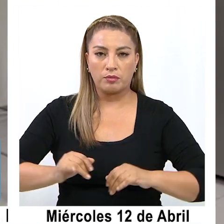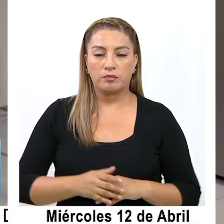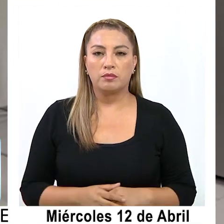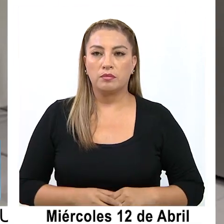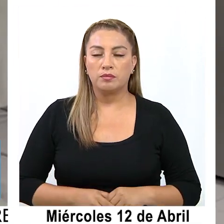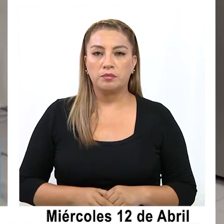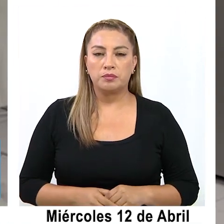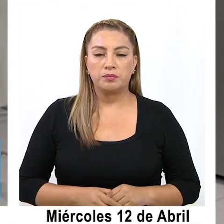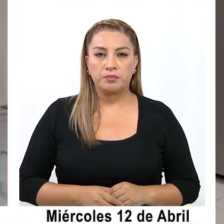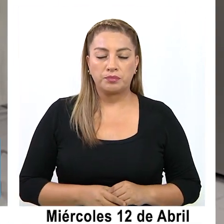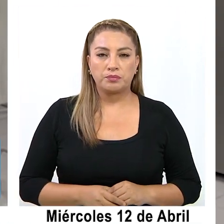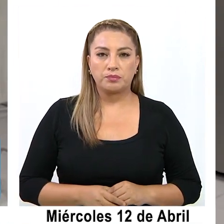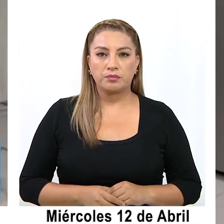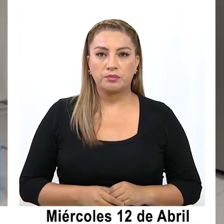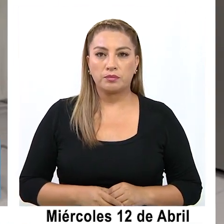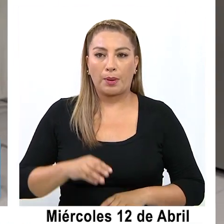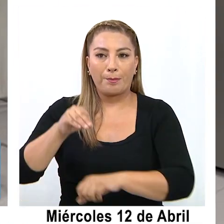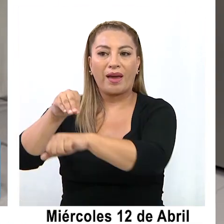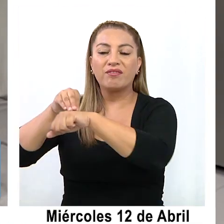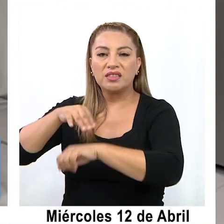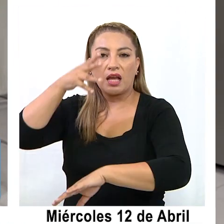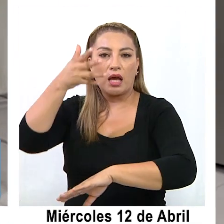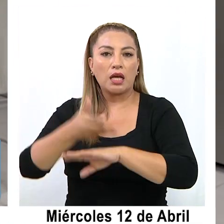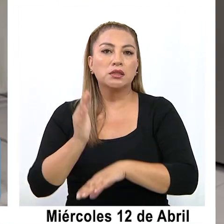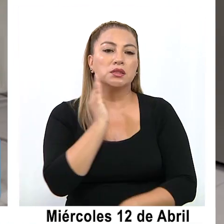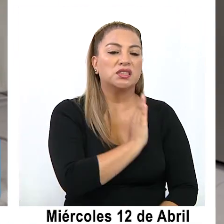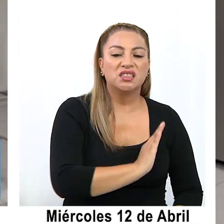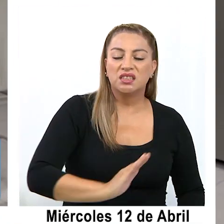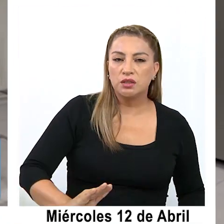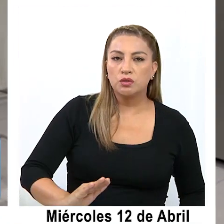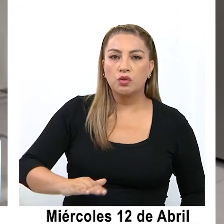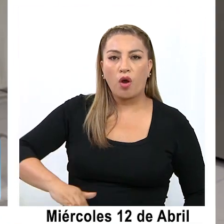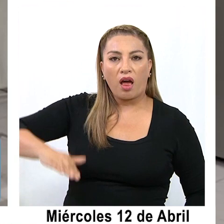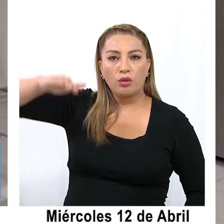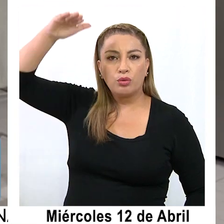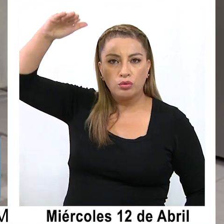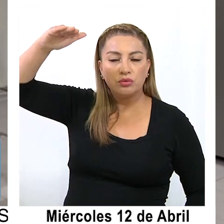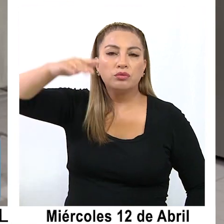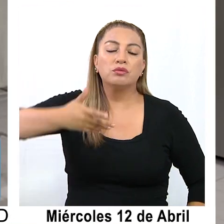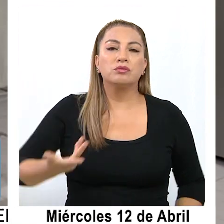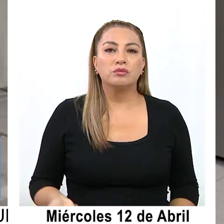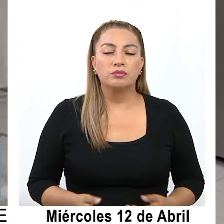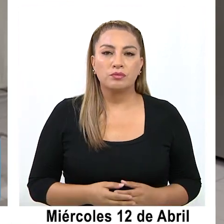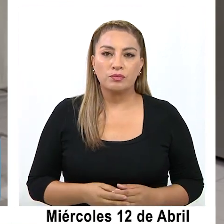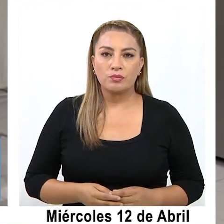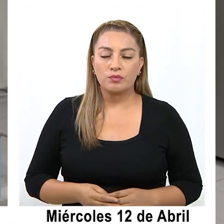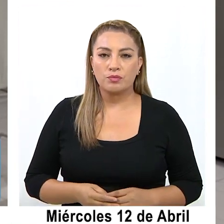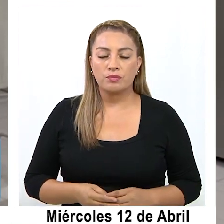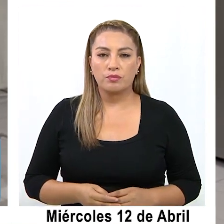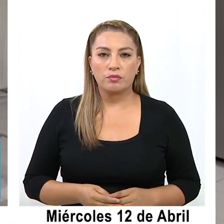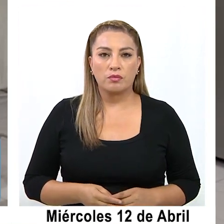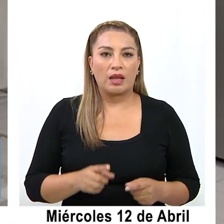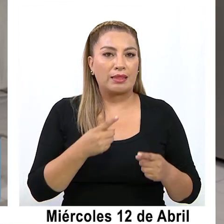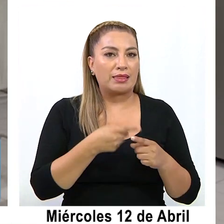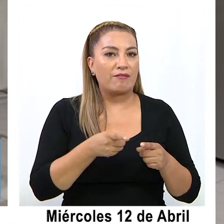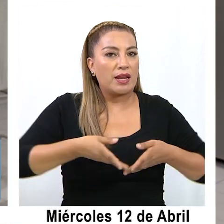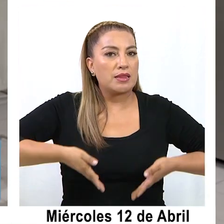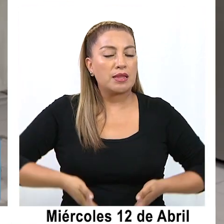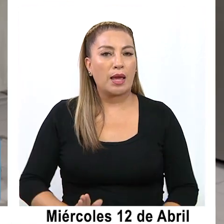avisan que hay niños, adultos de diferentes